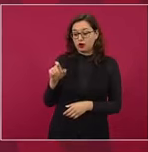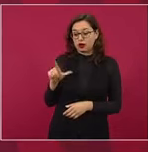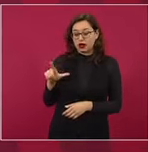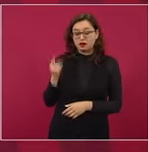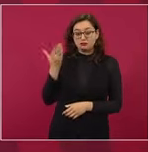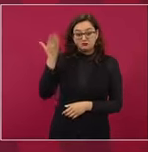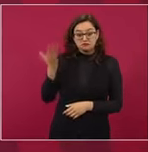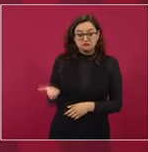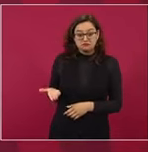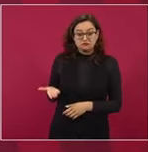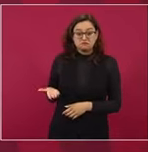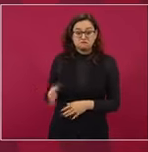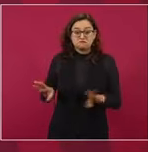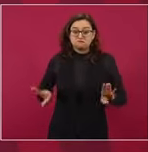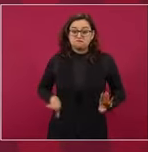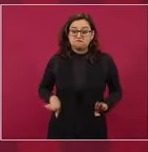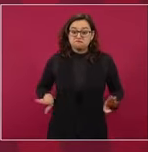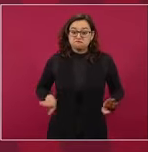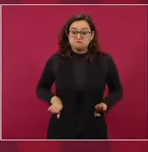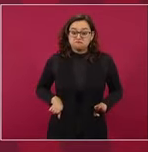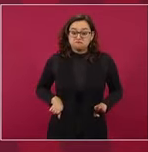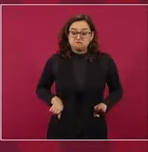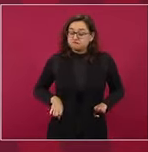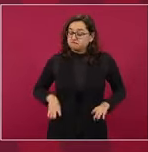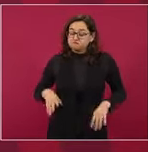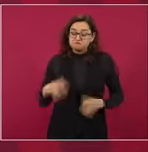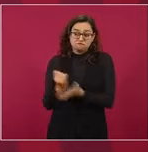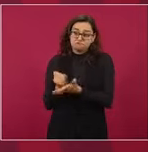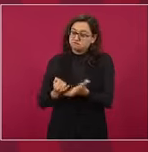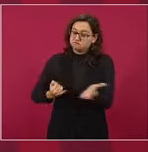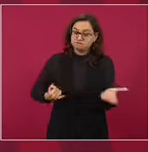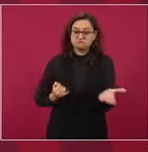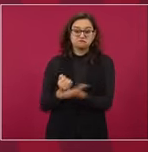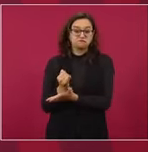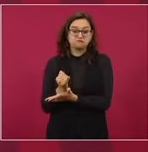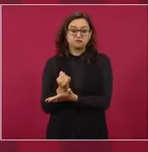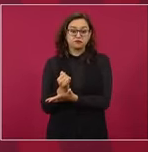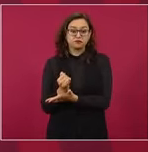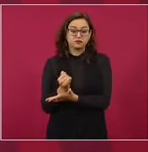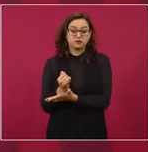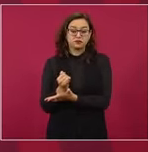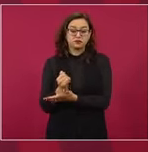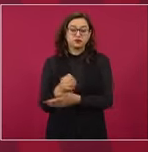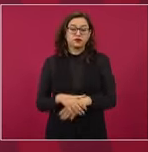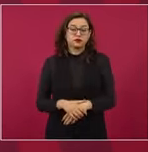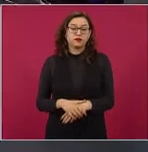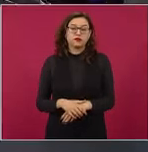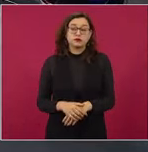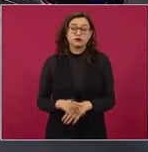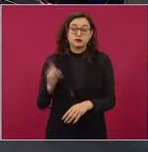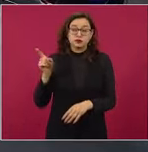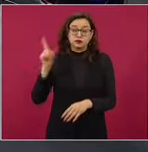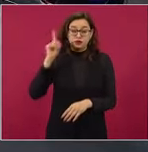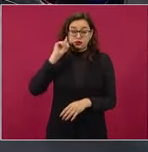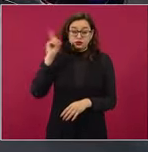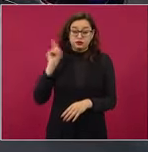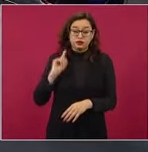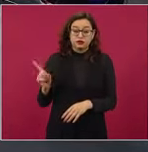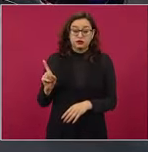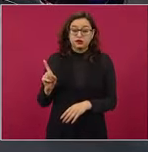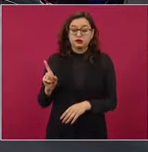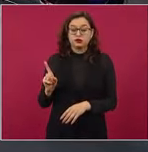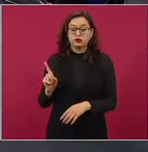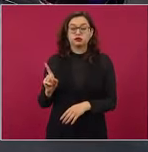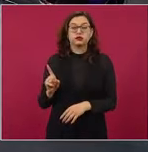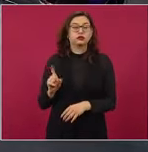decisión en su momento en Zacatecas. en ese entonces, en